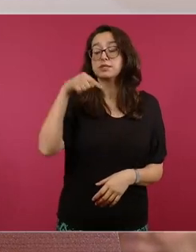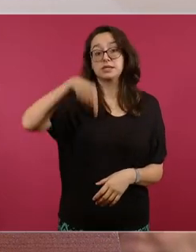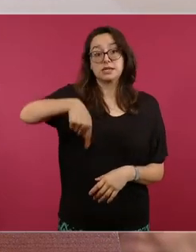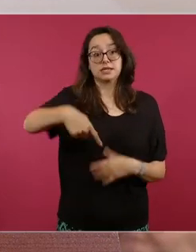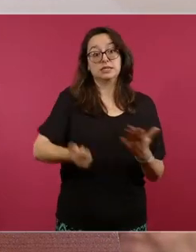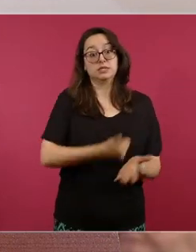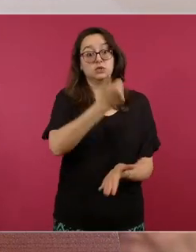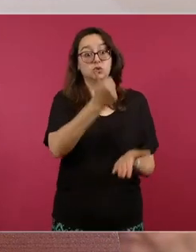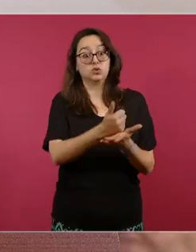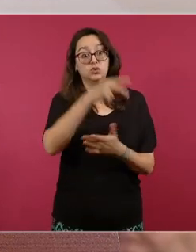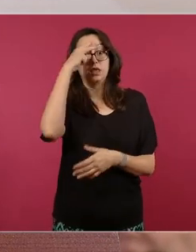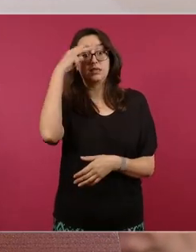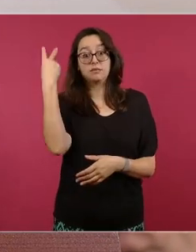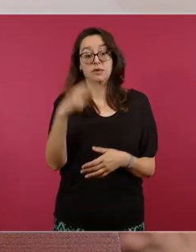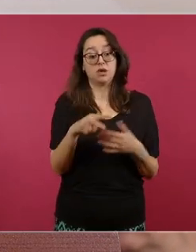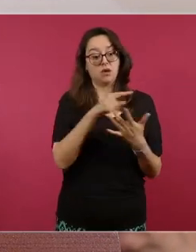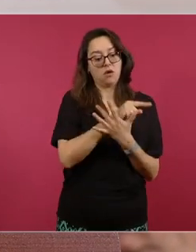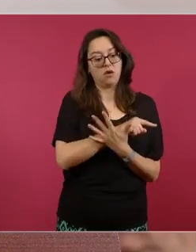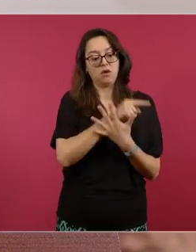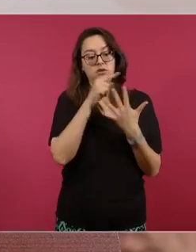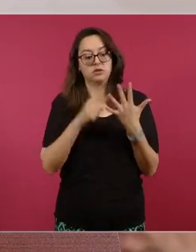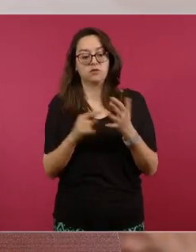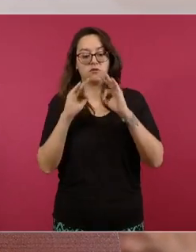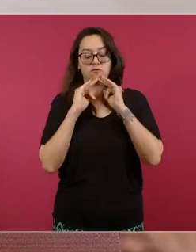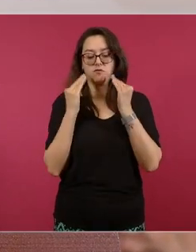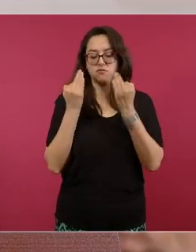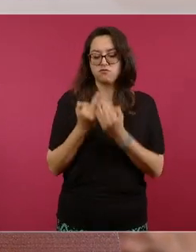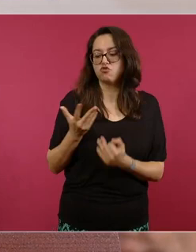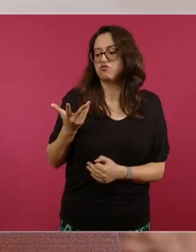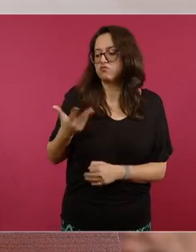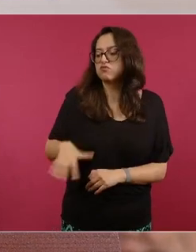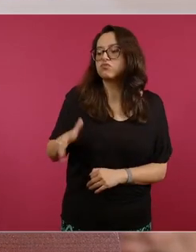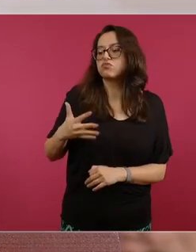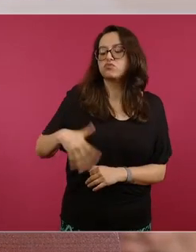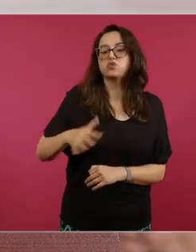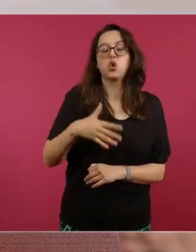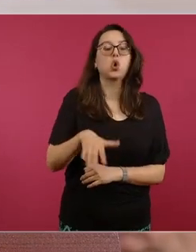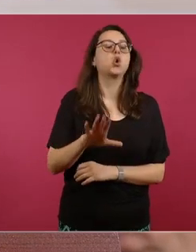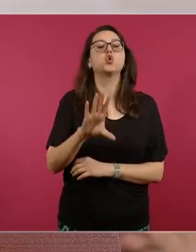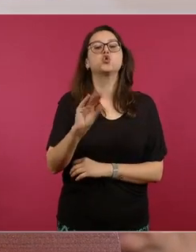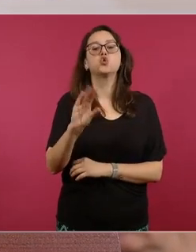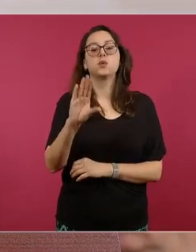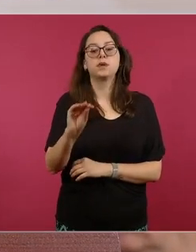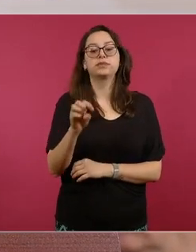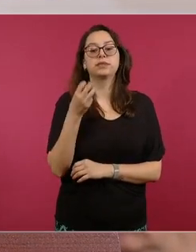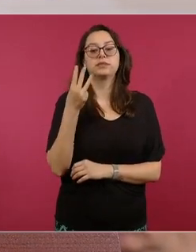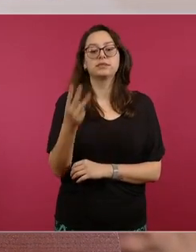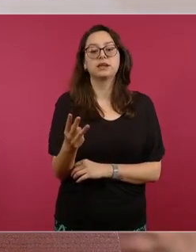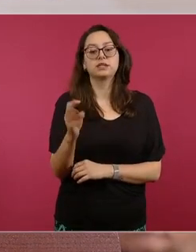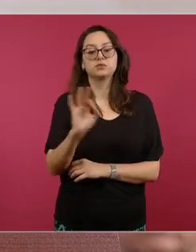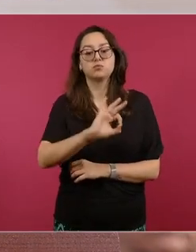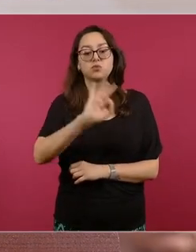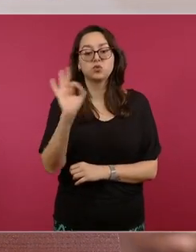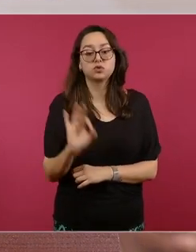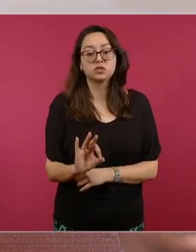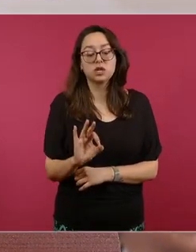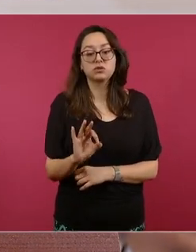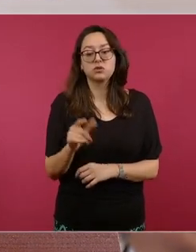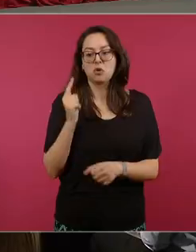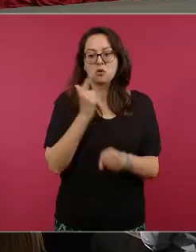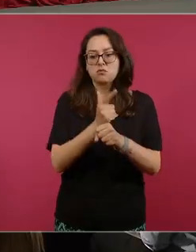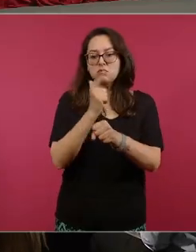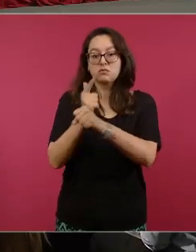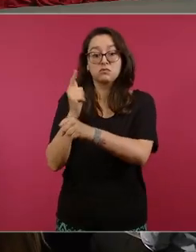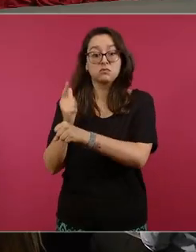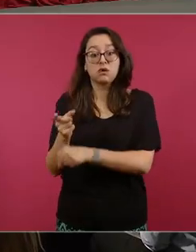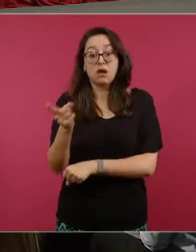metodologías que comenté el 93% de las personas localizadas no fueron víctimas de